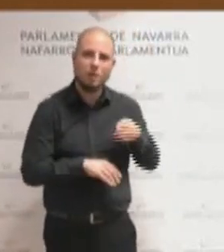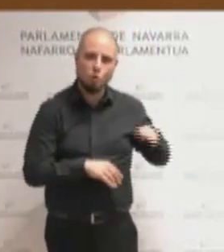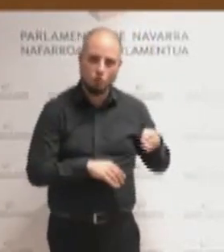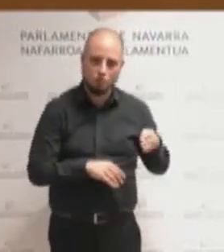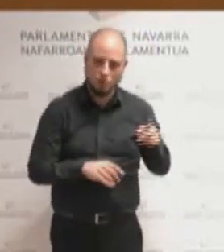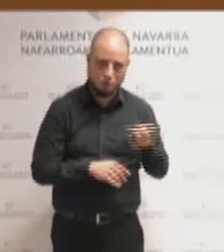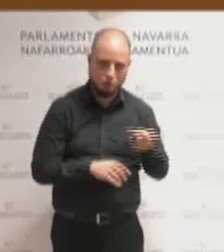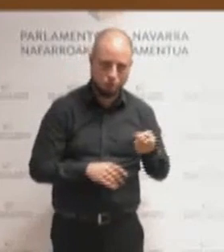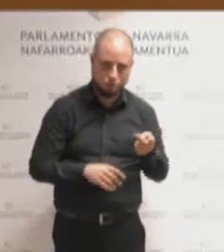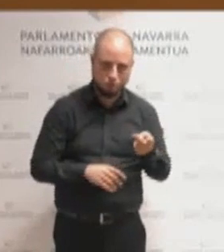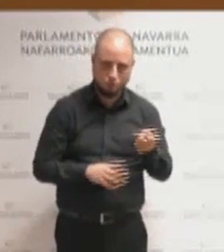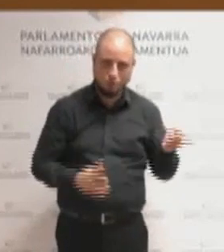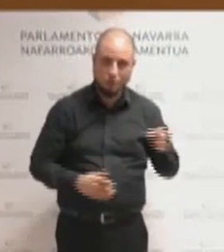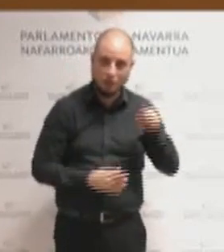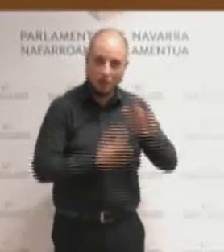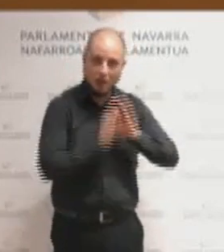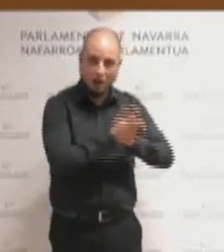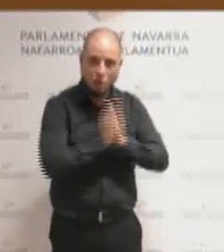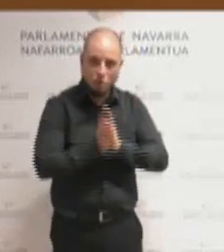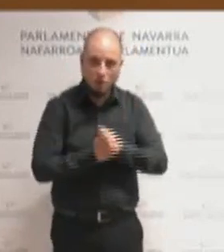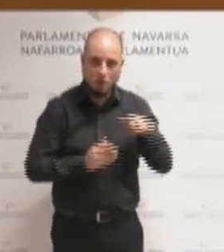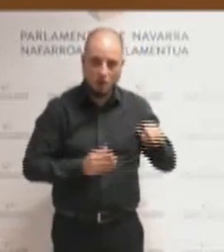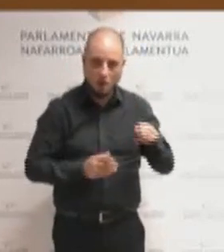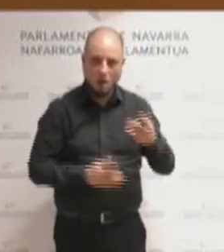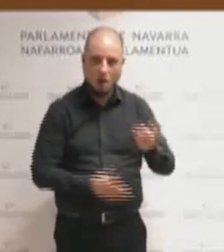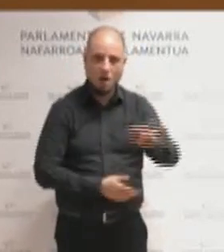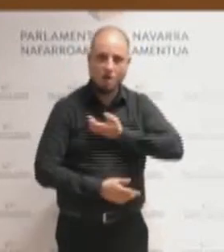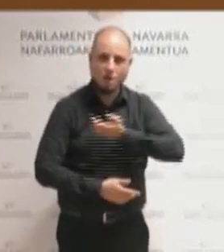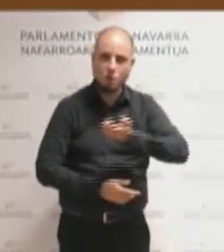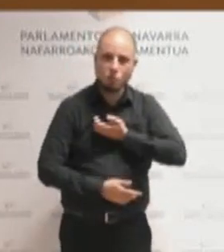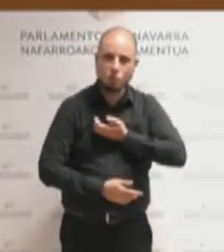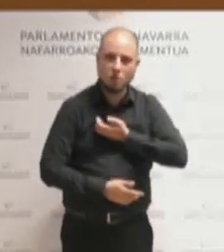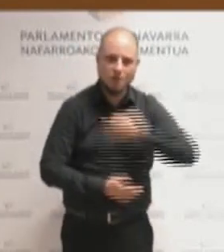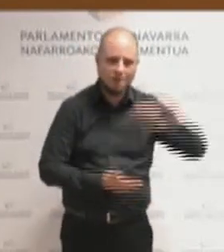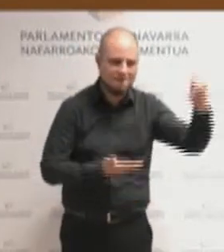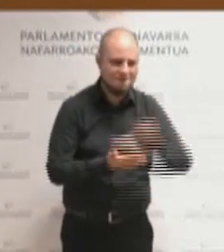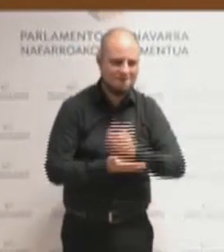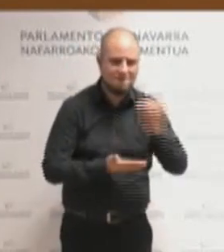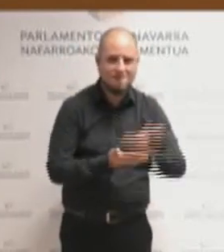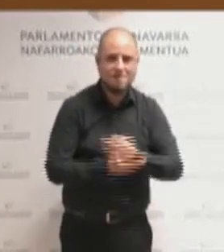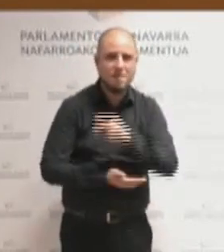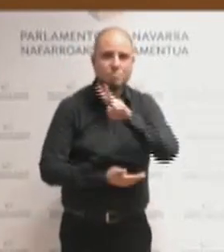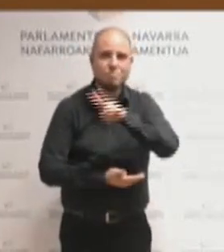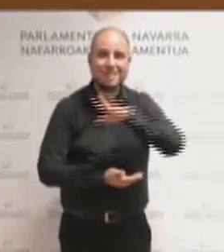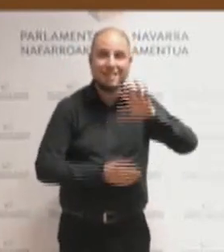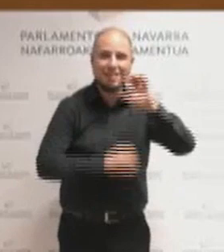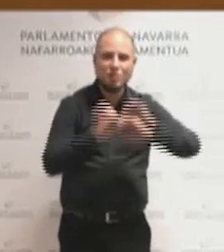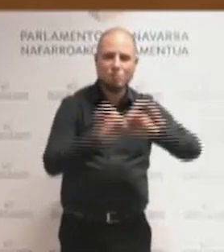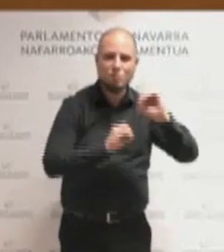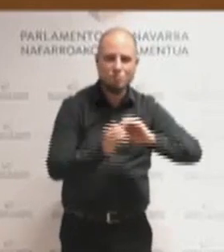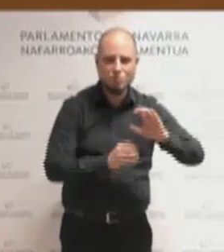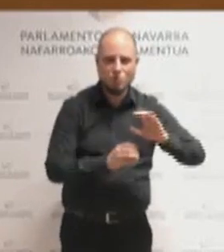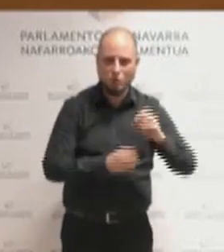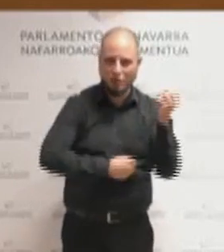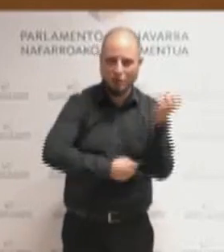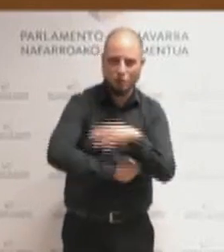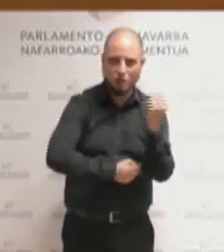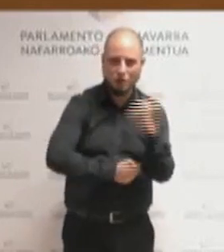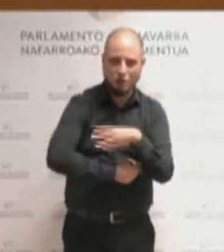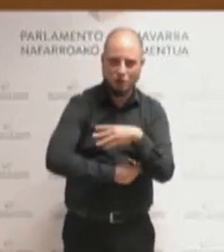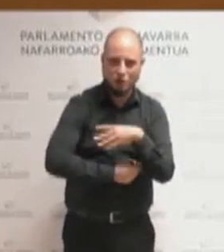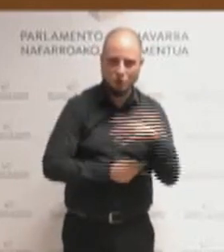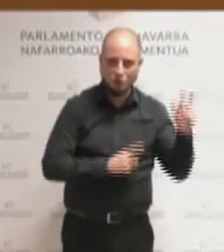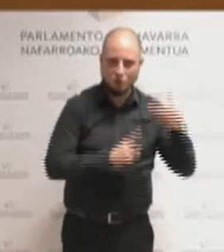el ayuntamiento ha obtenido ahorros de más de un 25% en la factura de la electricidad.